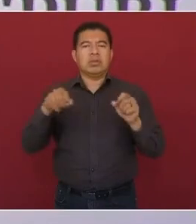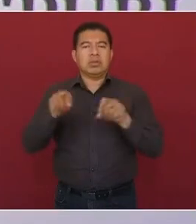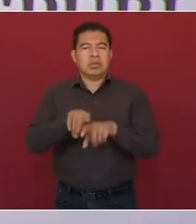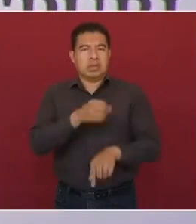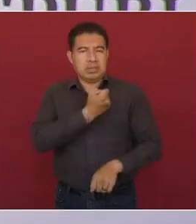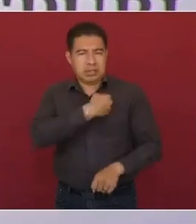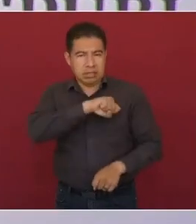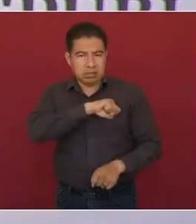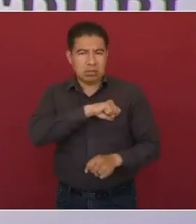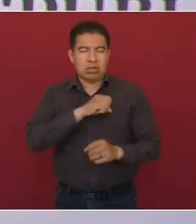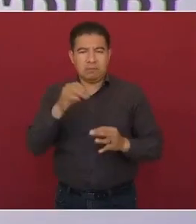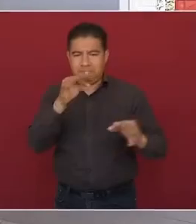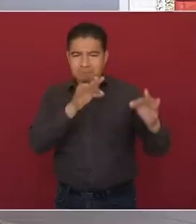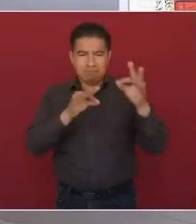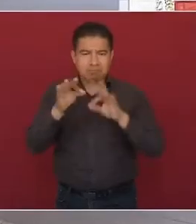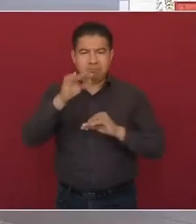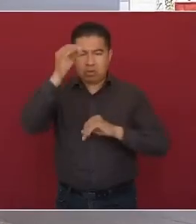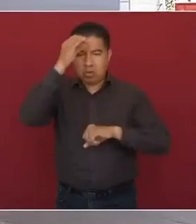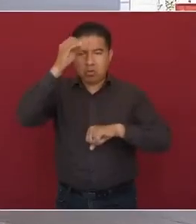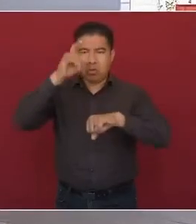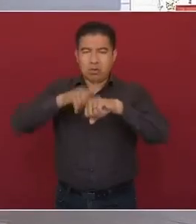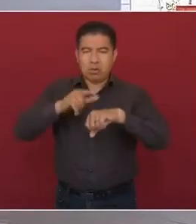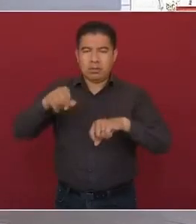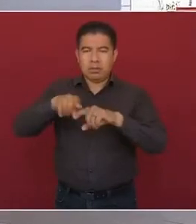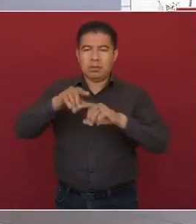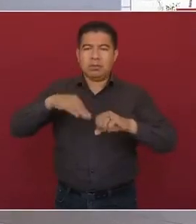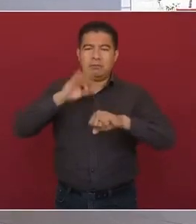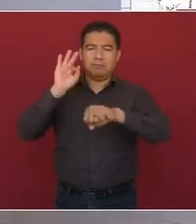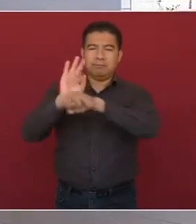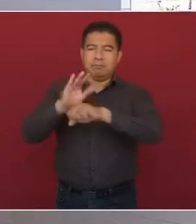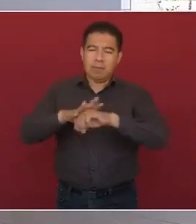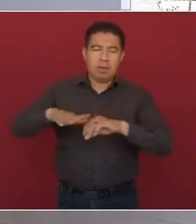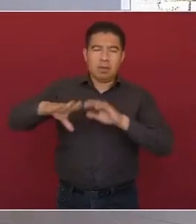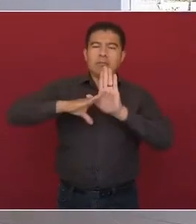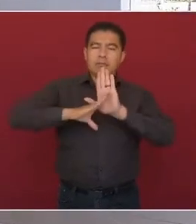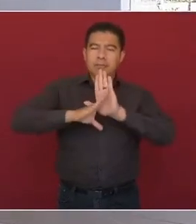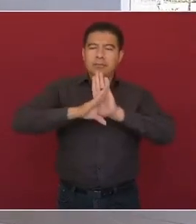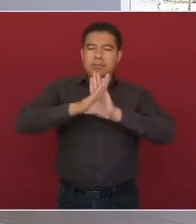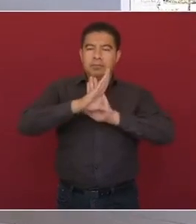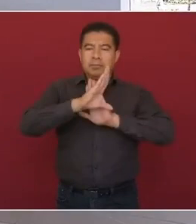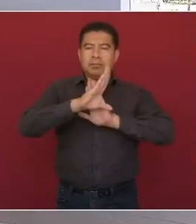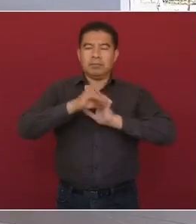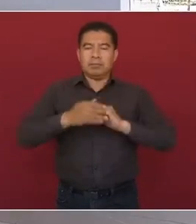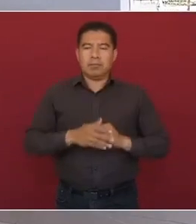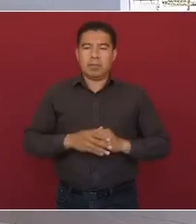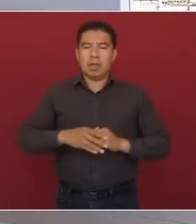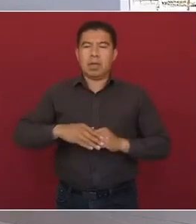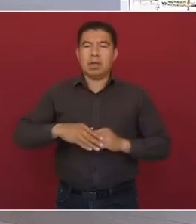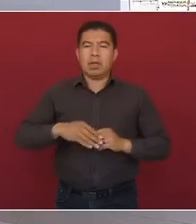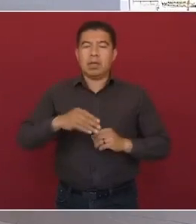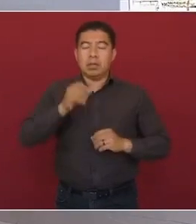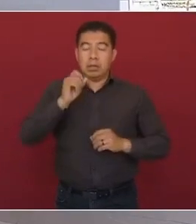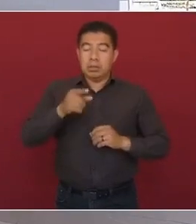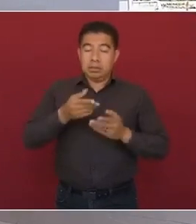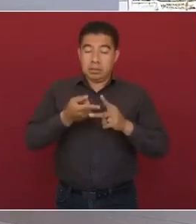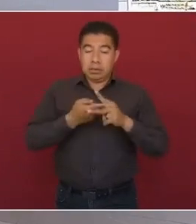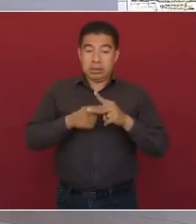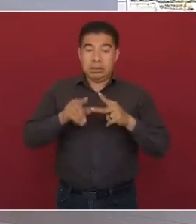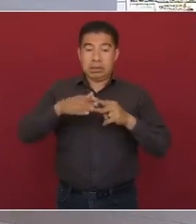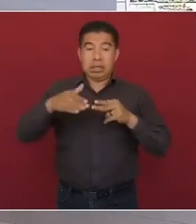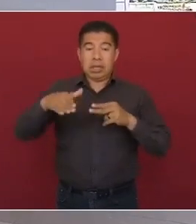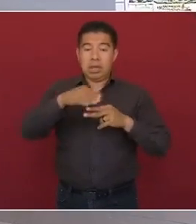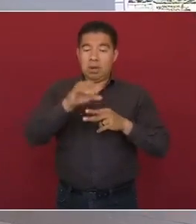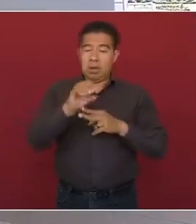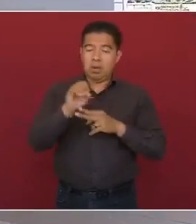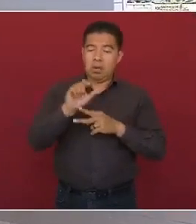atención oportuna a todos los sectores productivos del país. Con la inauguración de la refinería Olmeca lo estamos